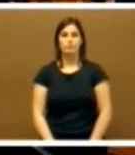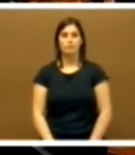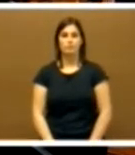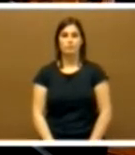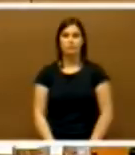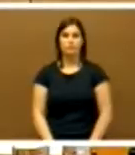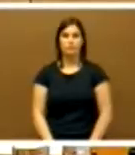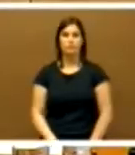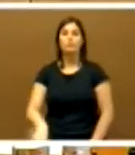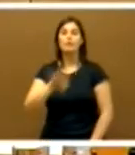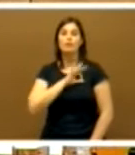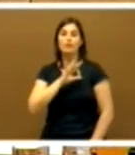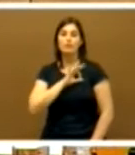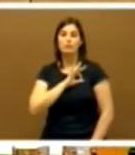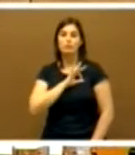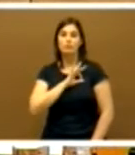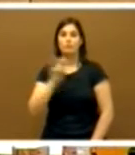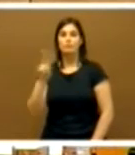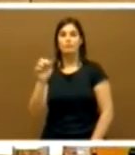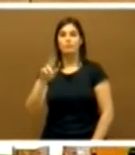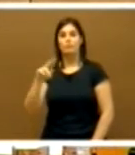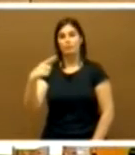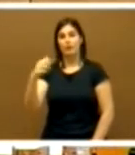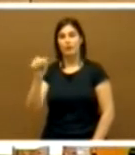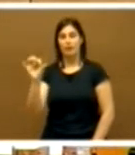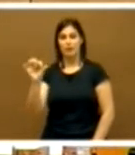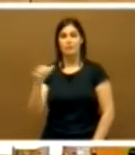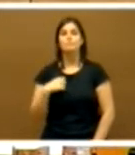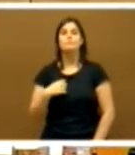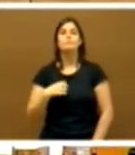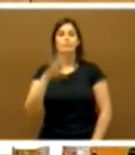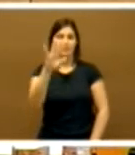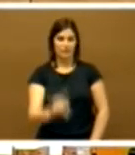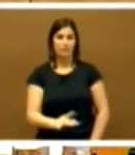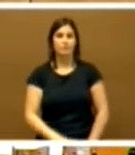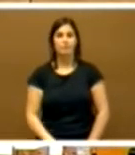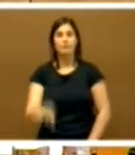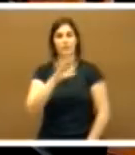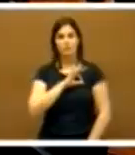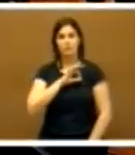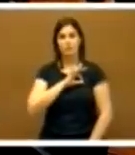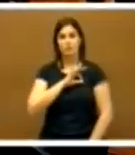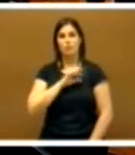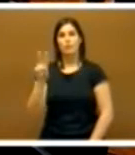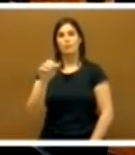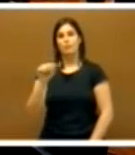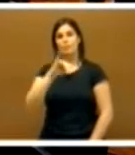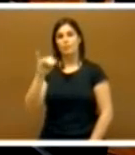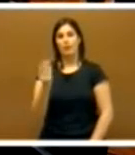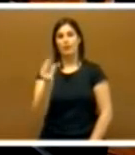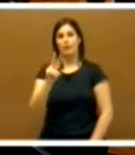doña María Pilar Vargas Maestre don Manuel Vázquez